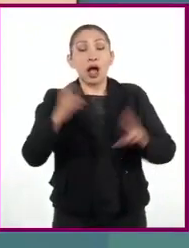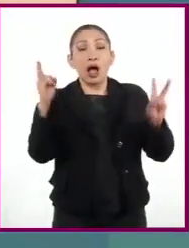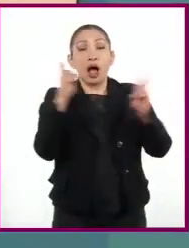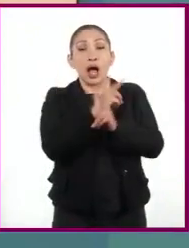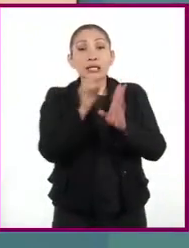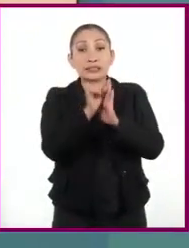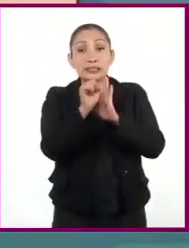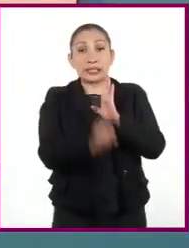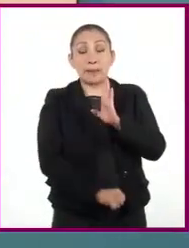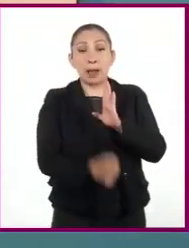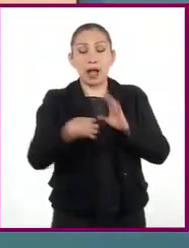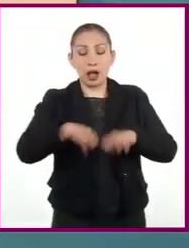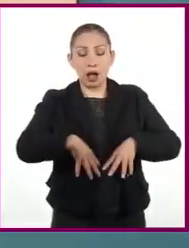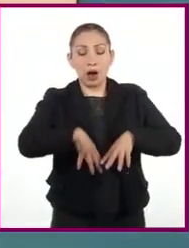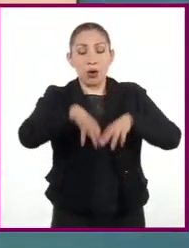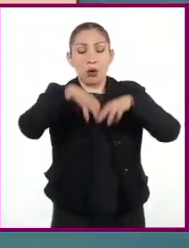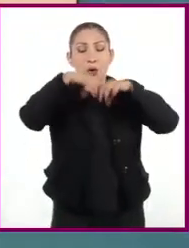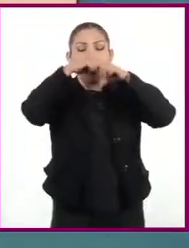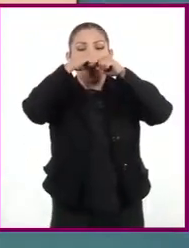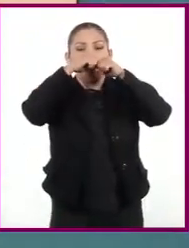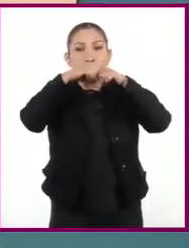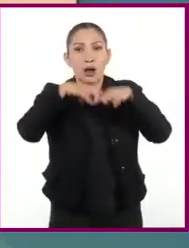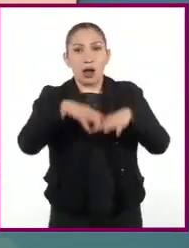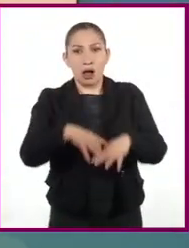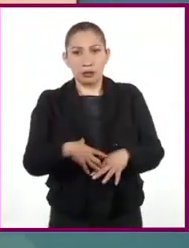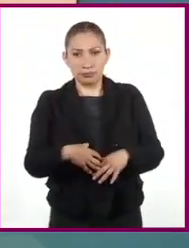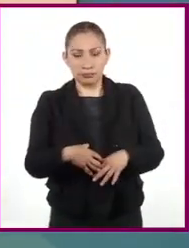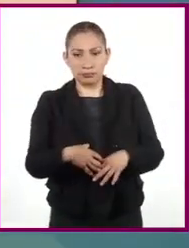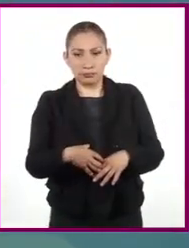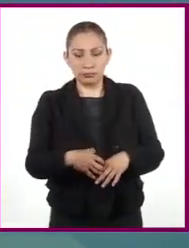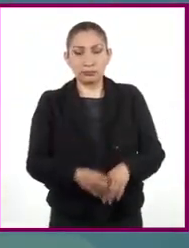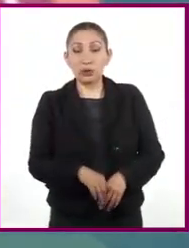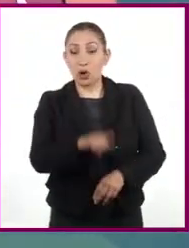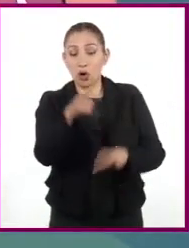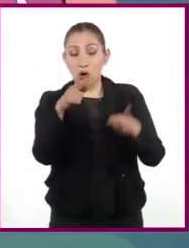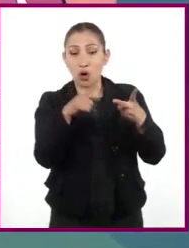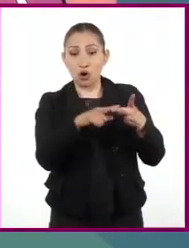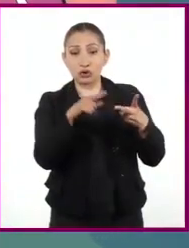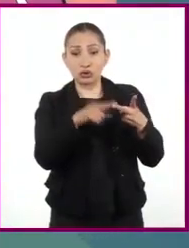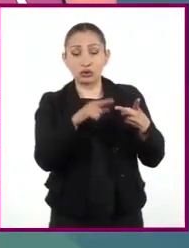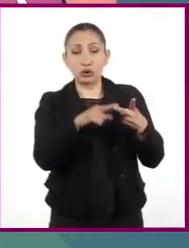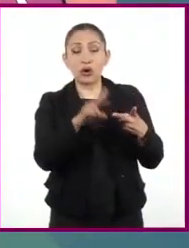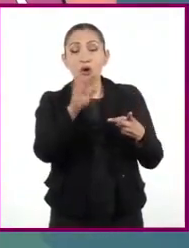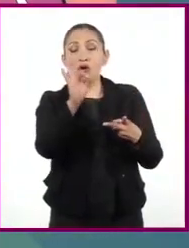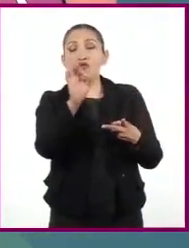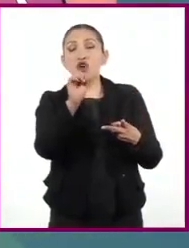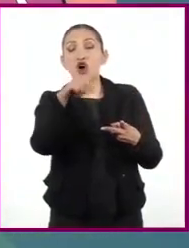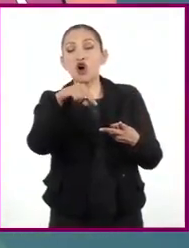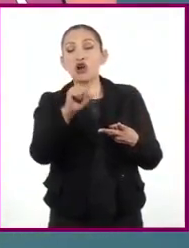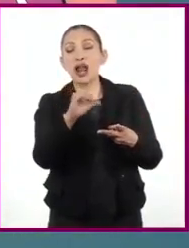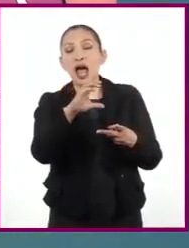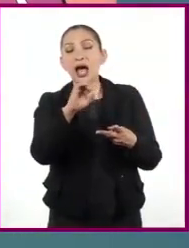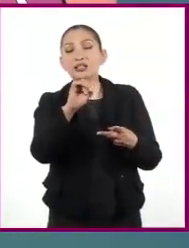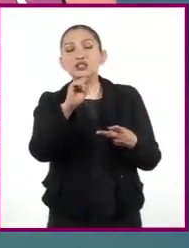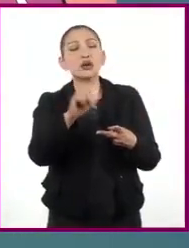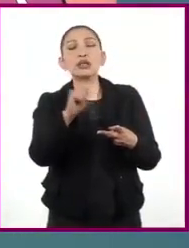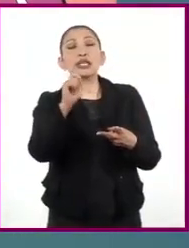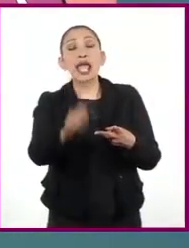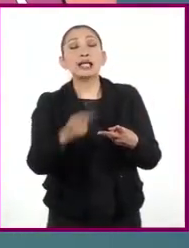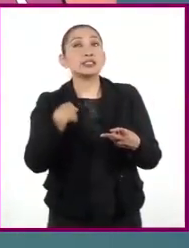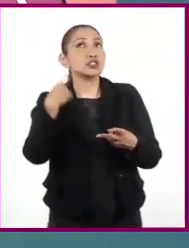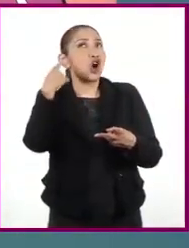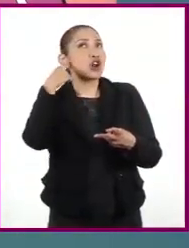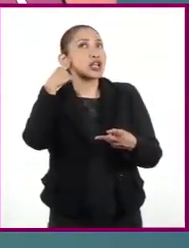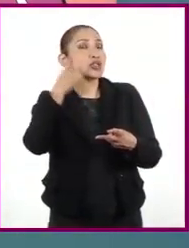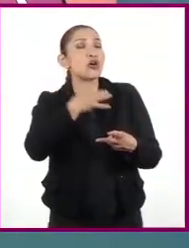respiratorio a través de la respiración profunda. Otro más es el de la fonación, mediante la emisión de los